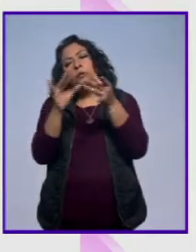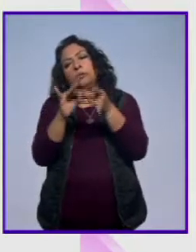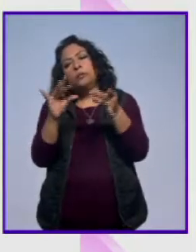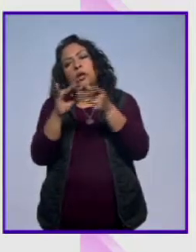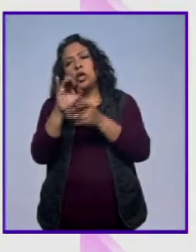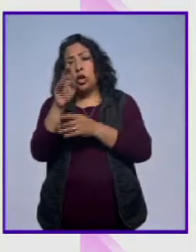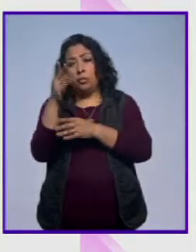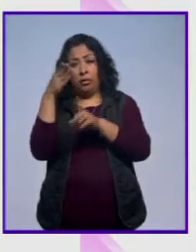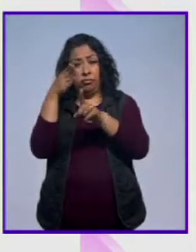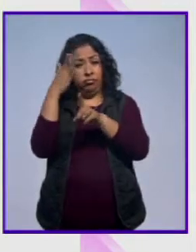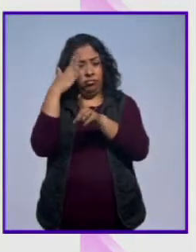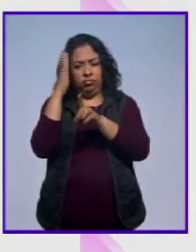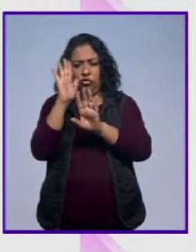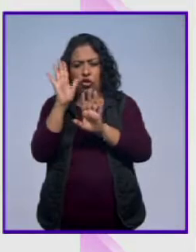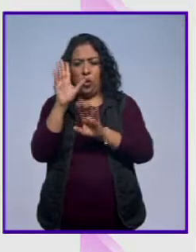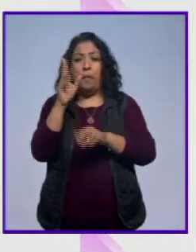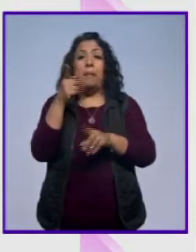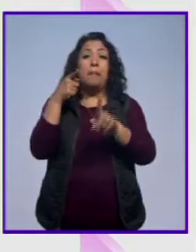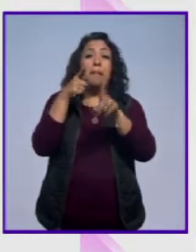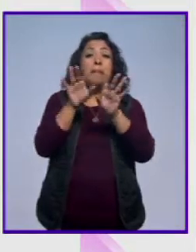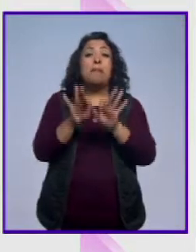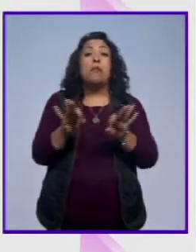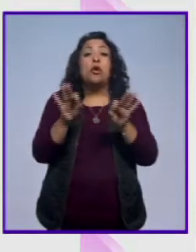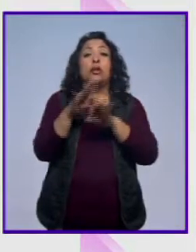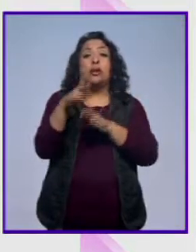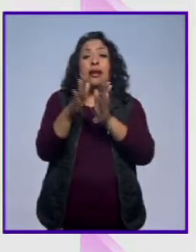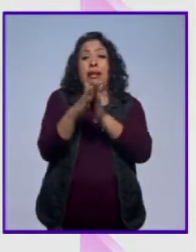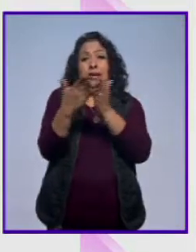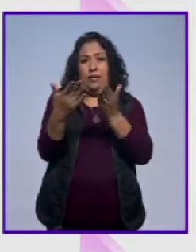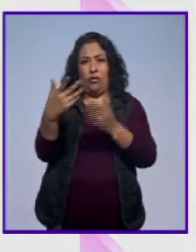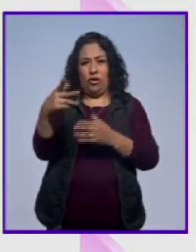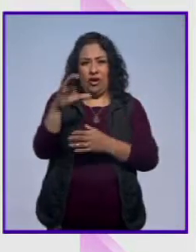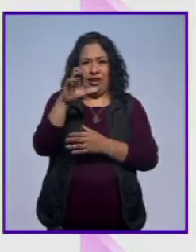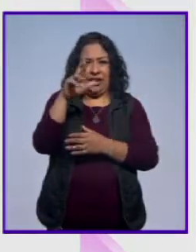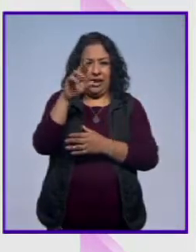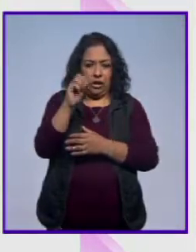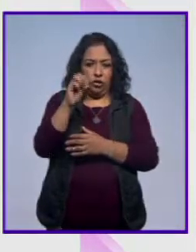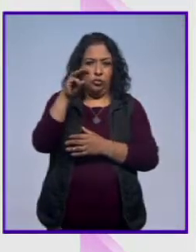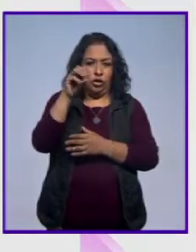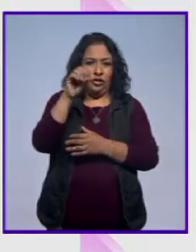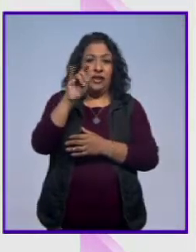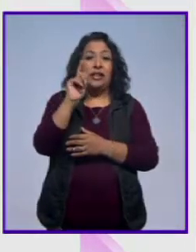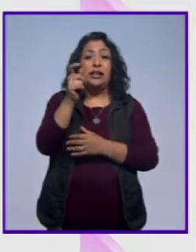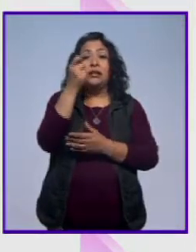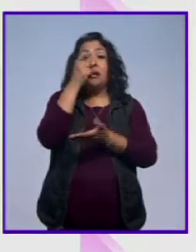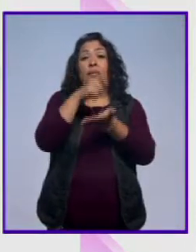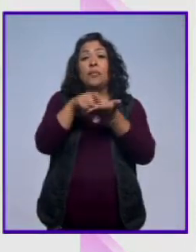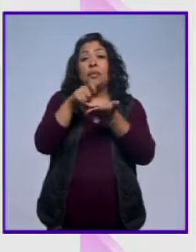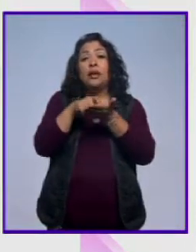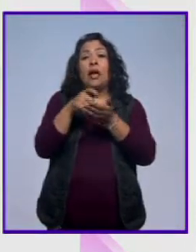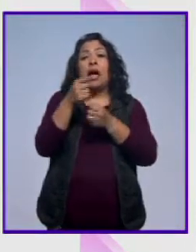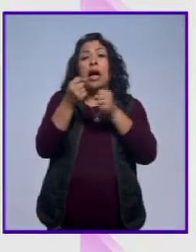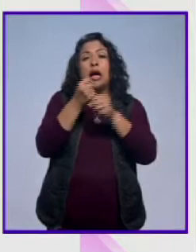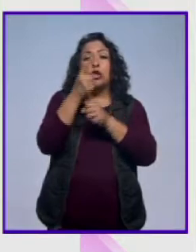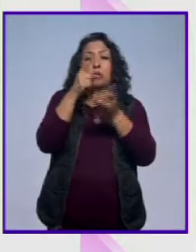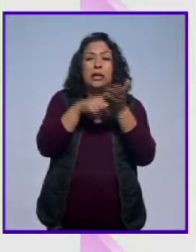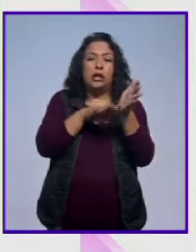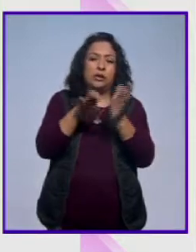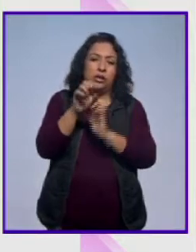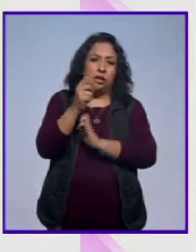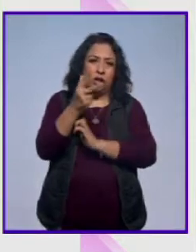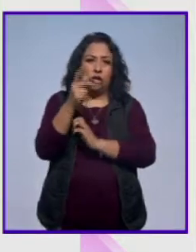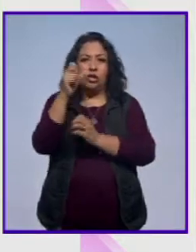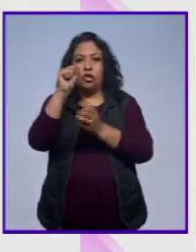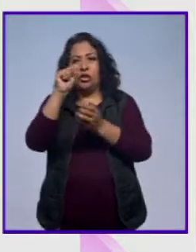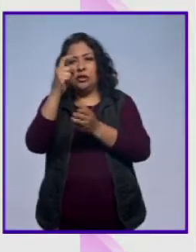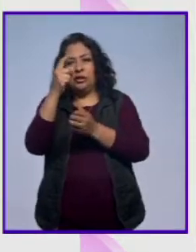es su tema principal. El tema principal del libro de Carlos Monsiváis, escrito entre el 68 y el